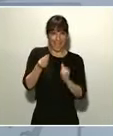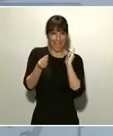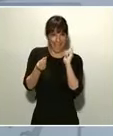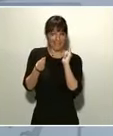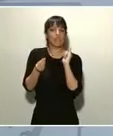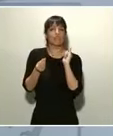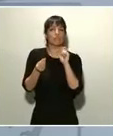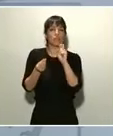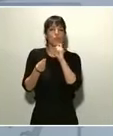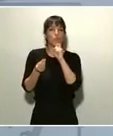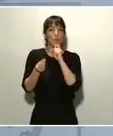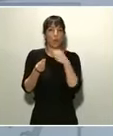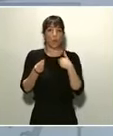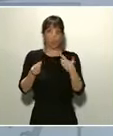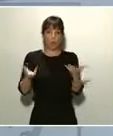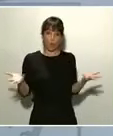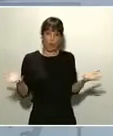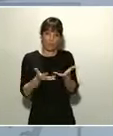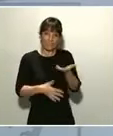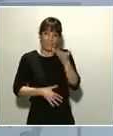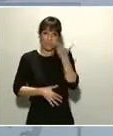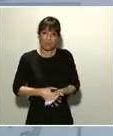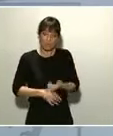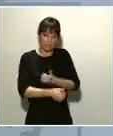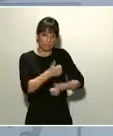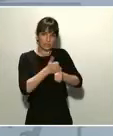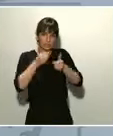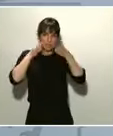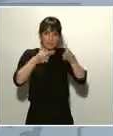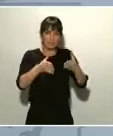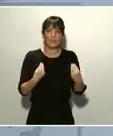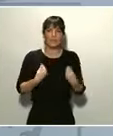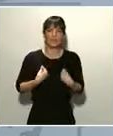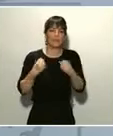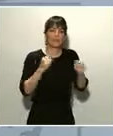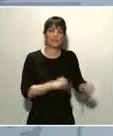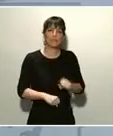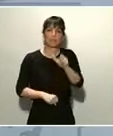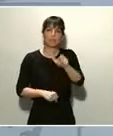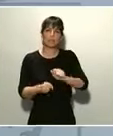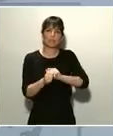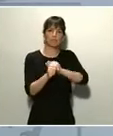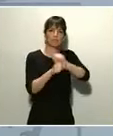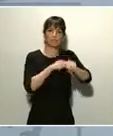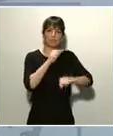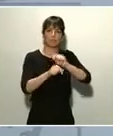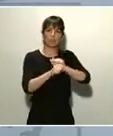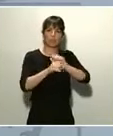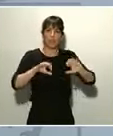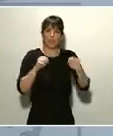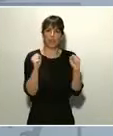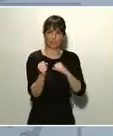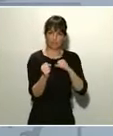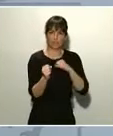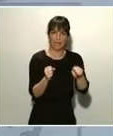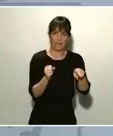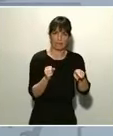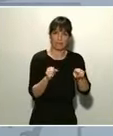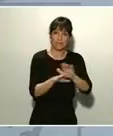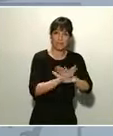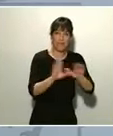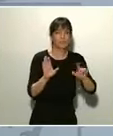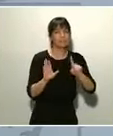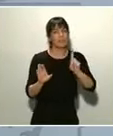lo más importante ahora mismo que es defender la vida de aquellos que han sido contagiados y que están en los hospitales, sino que también tenemos que pensar más allá.